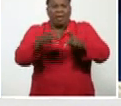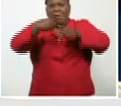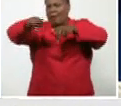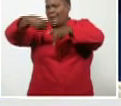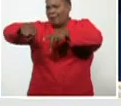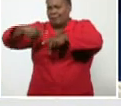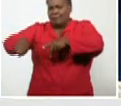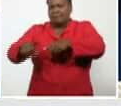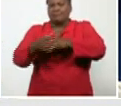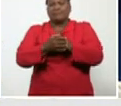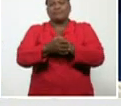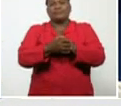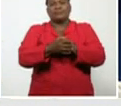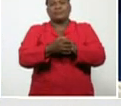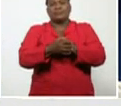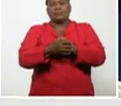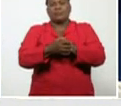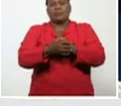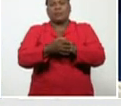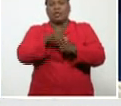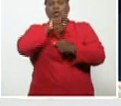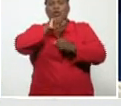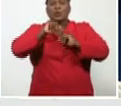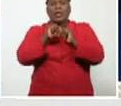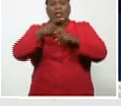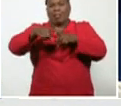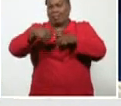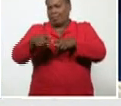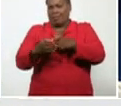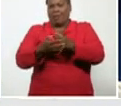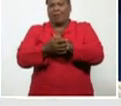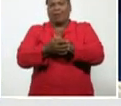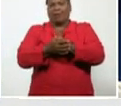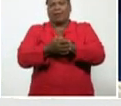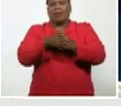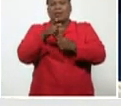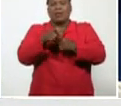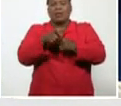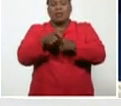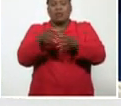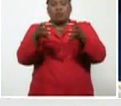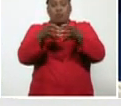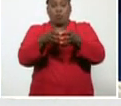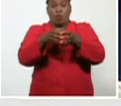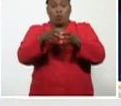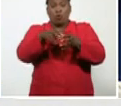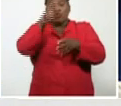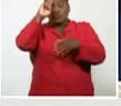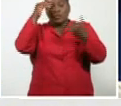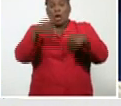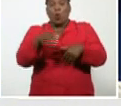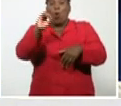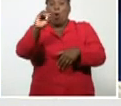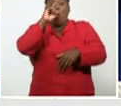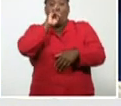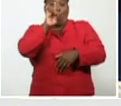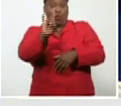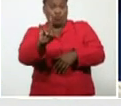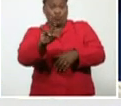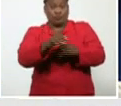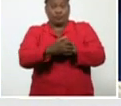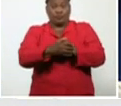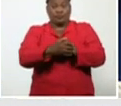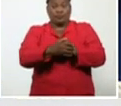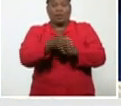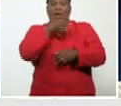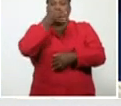incluyendo, incluyendo medios, la Agencia de Salud, de la ONU, que